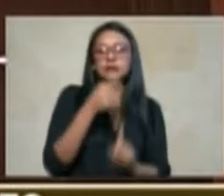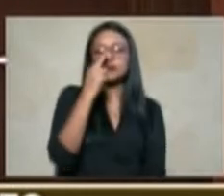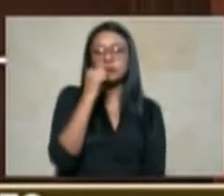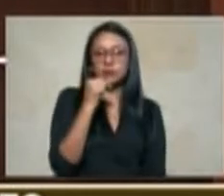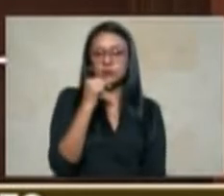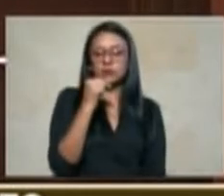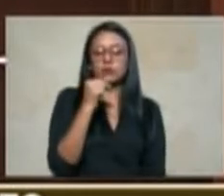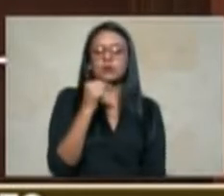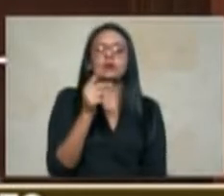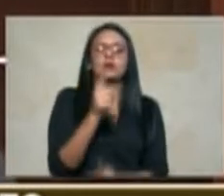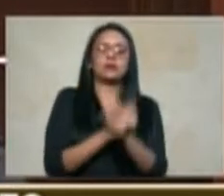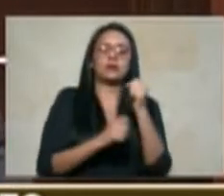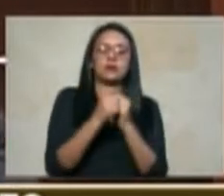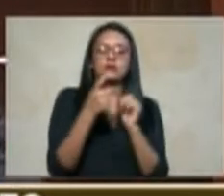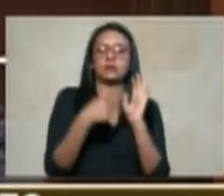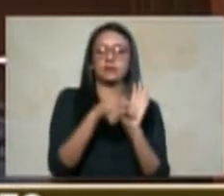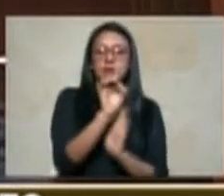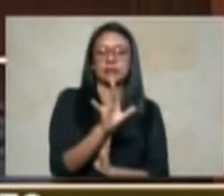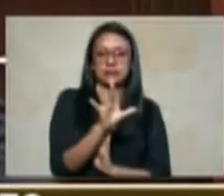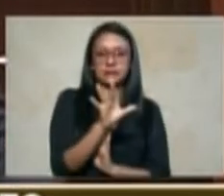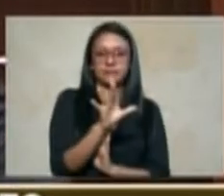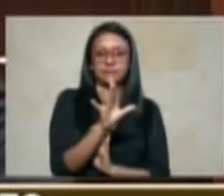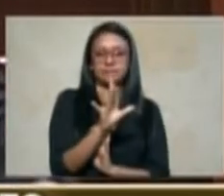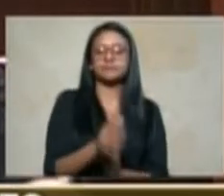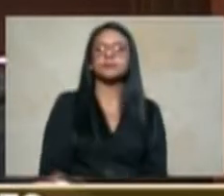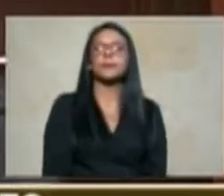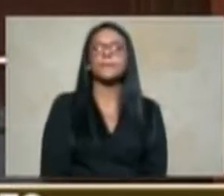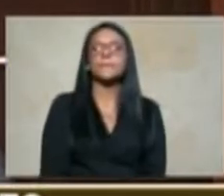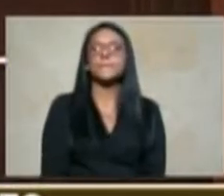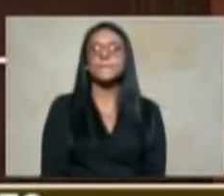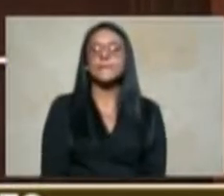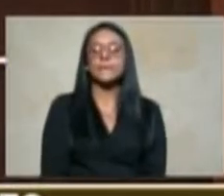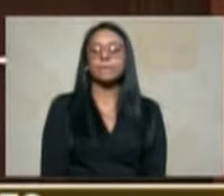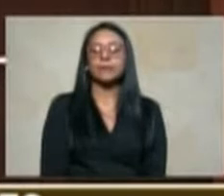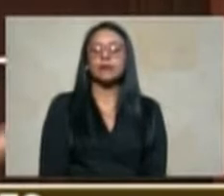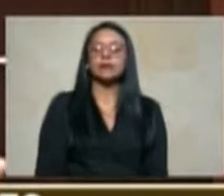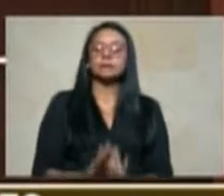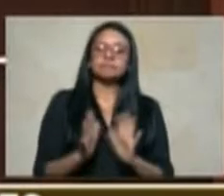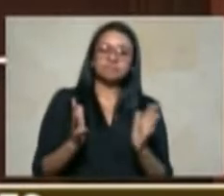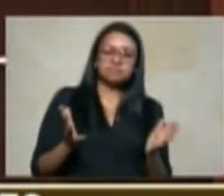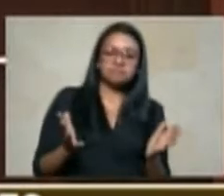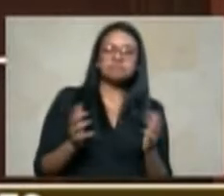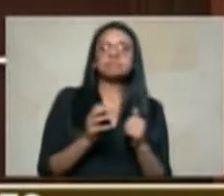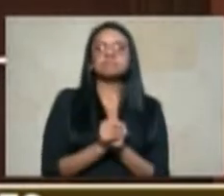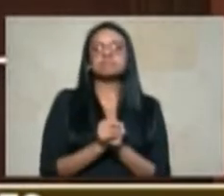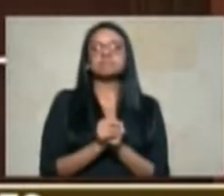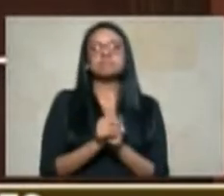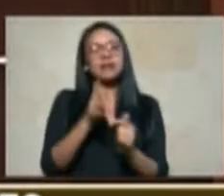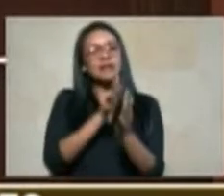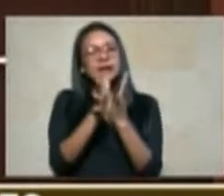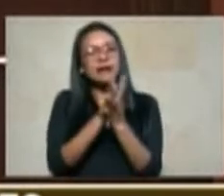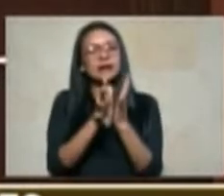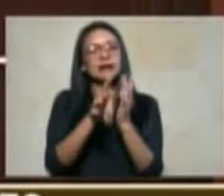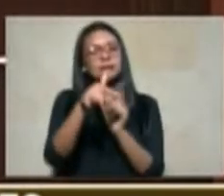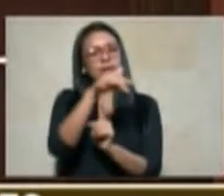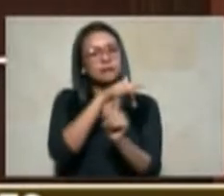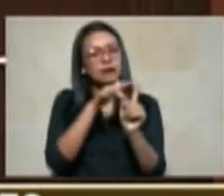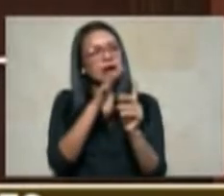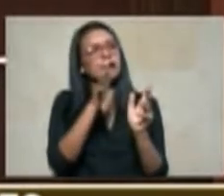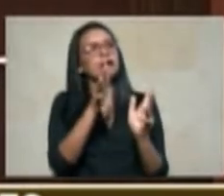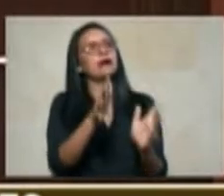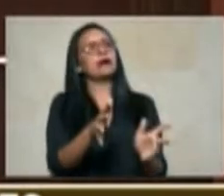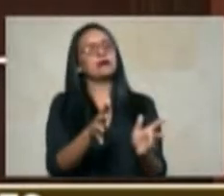comisión pero un poco también para ir ambientando entonces con algunas cifras